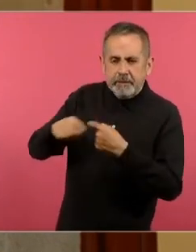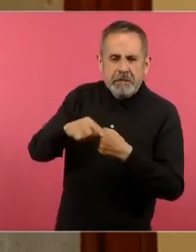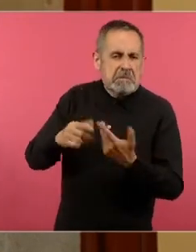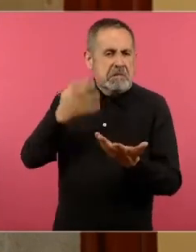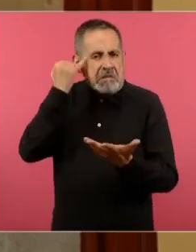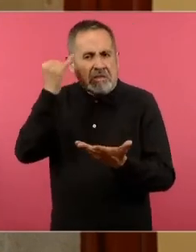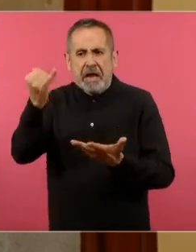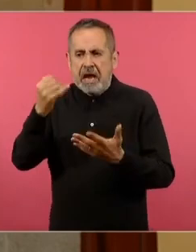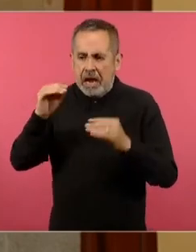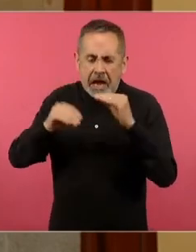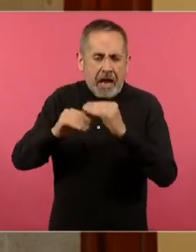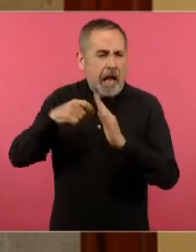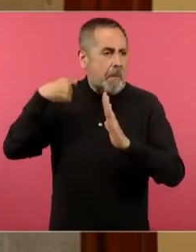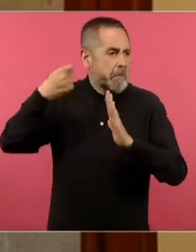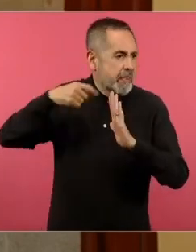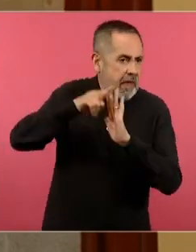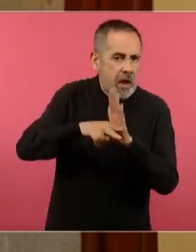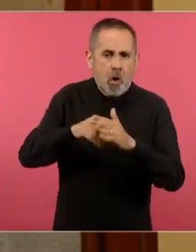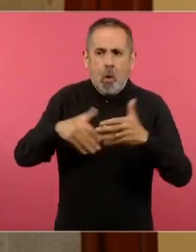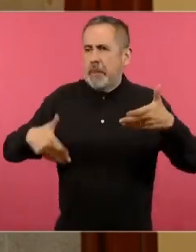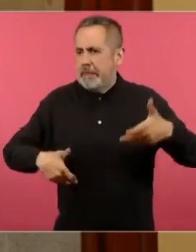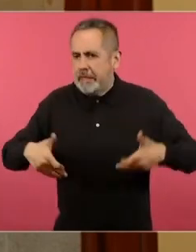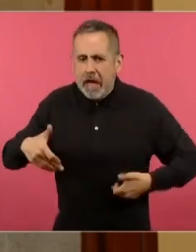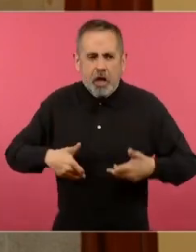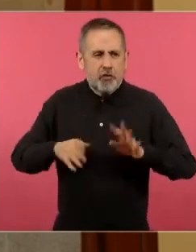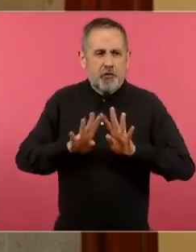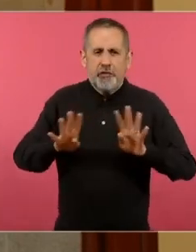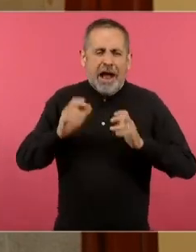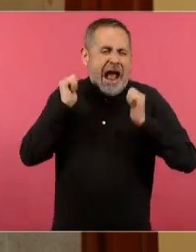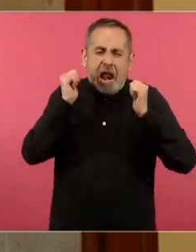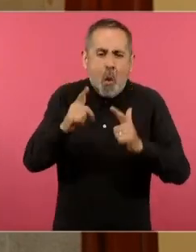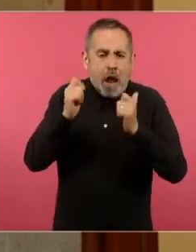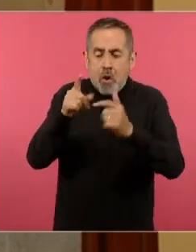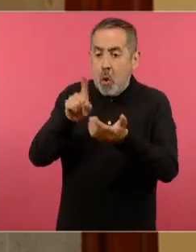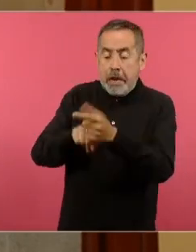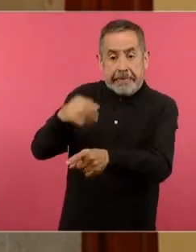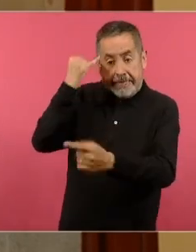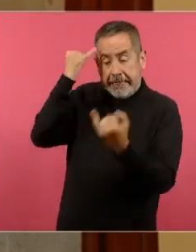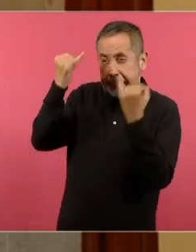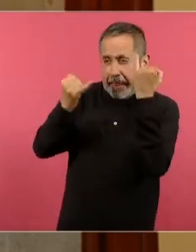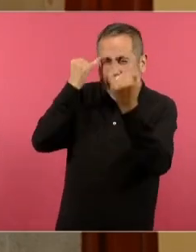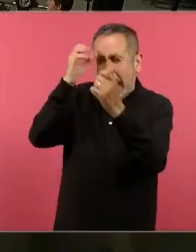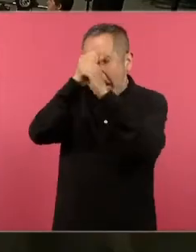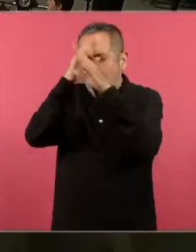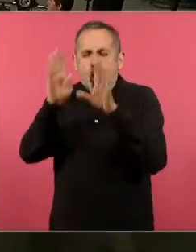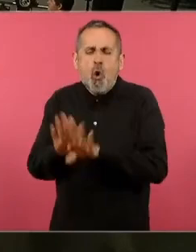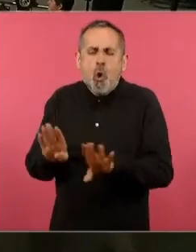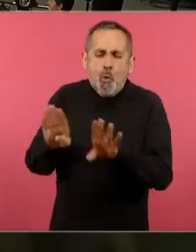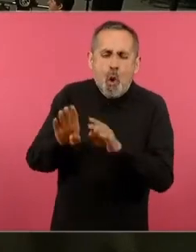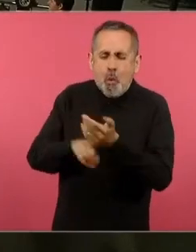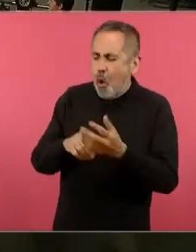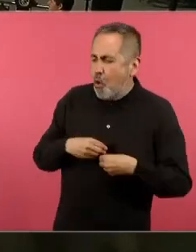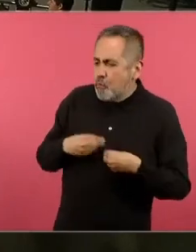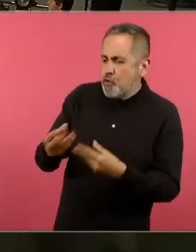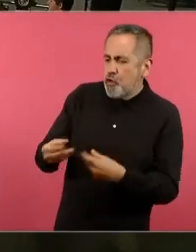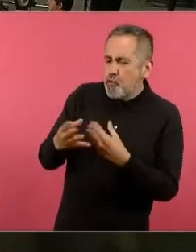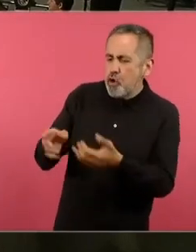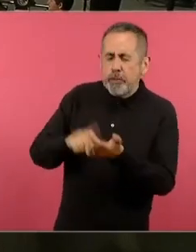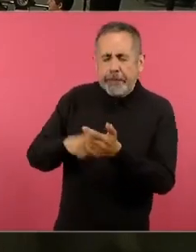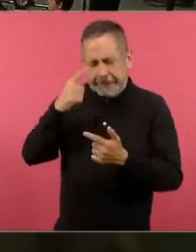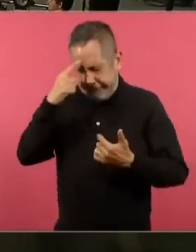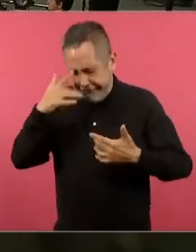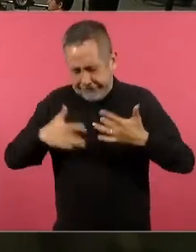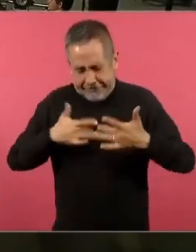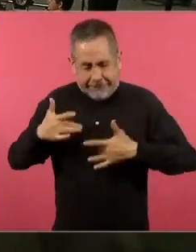video, una puesta en escena, en fin, podemos echar a volar nuestra imaginación y creatividad en las